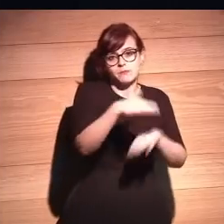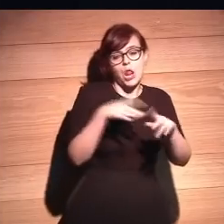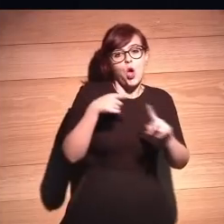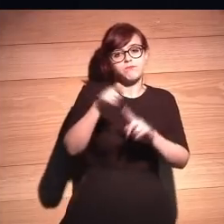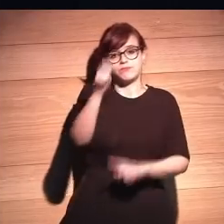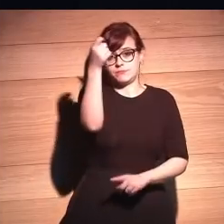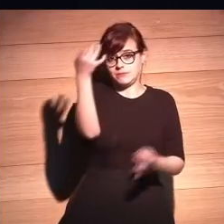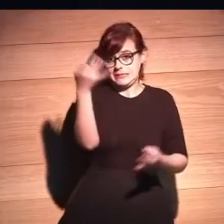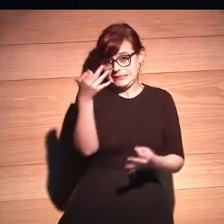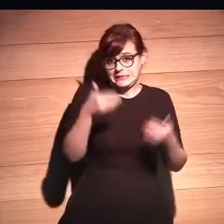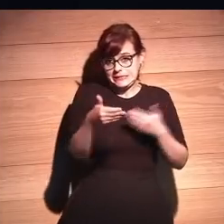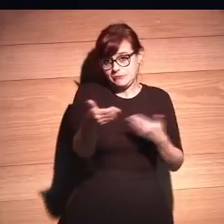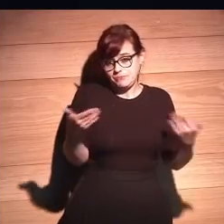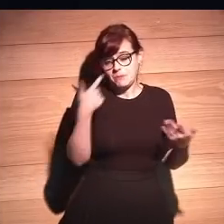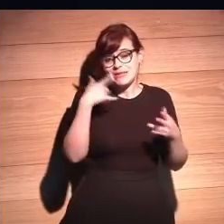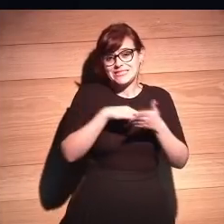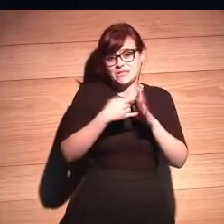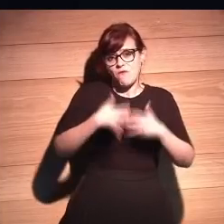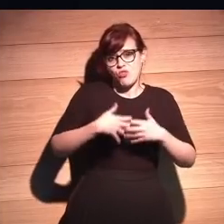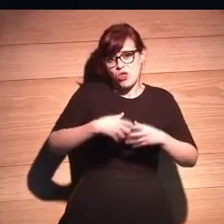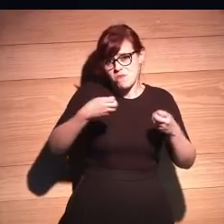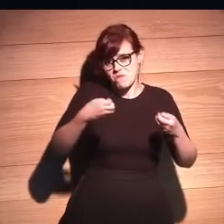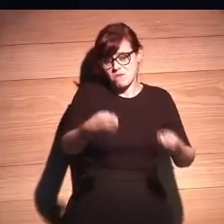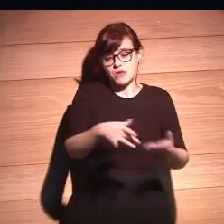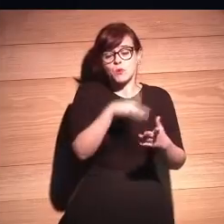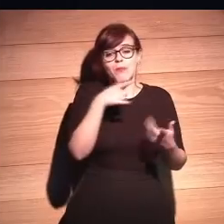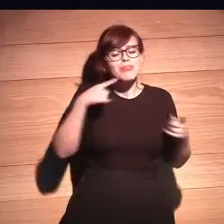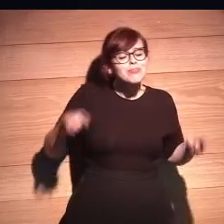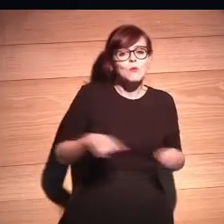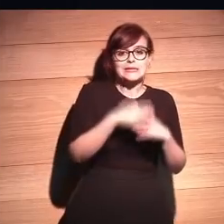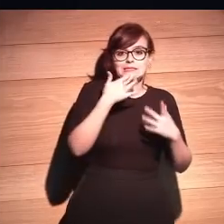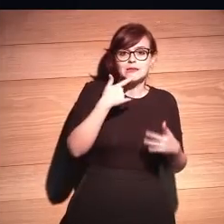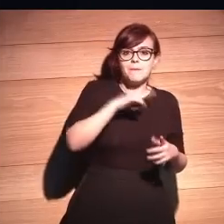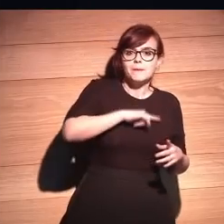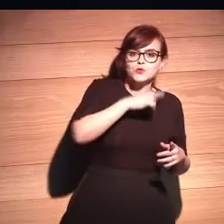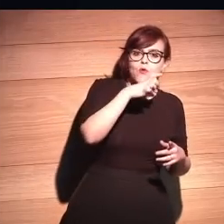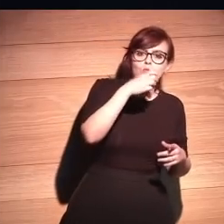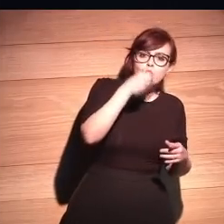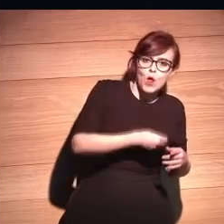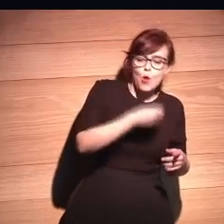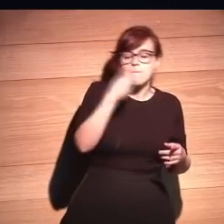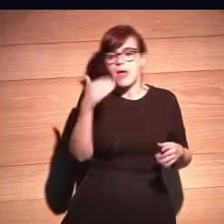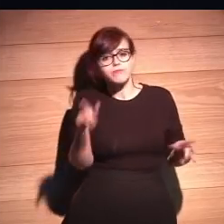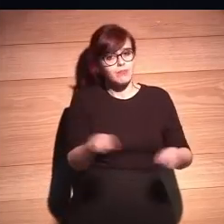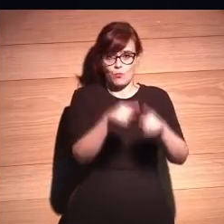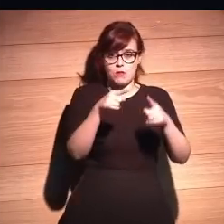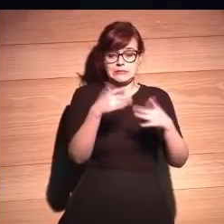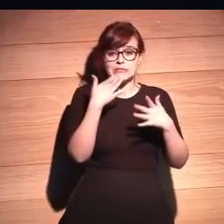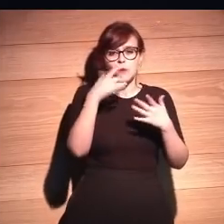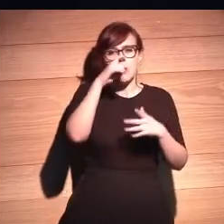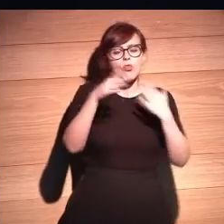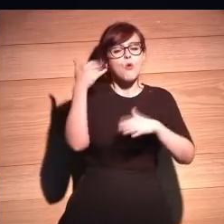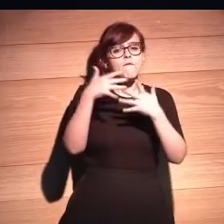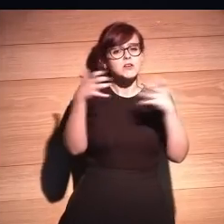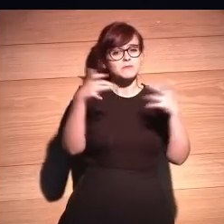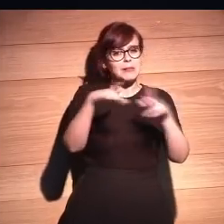lograr que el sistema funcione independientemente de la buena fe de la persona a mí hace muchos años me quedó un señor